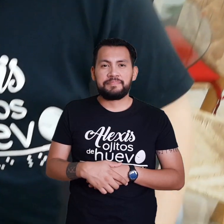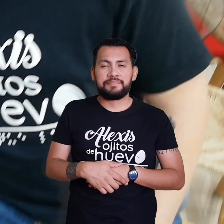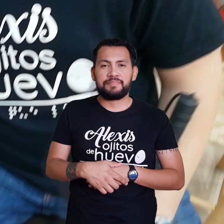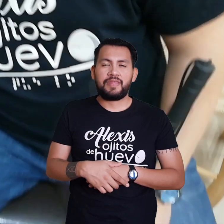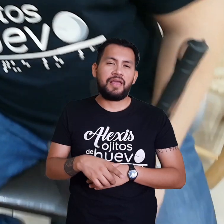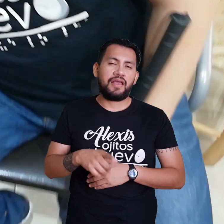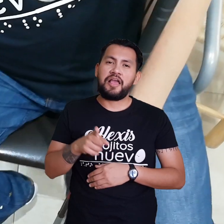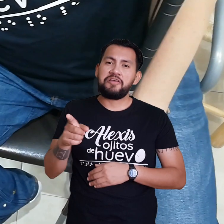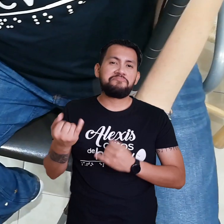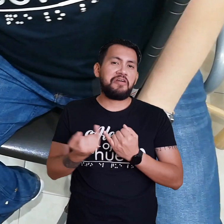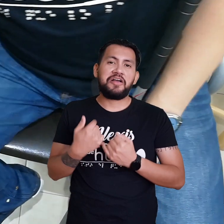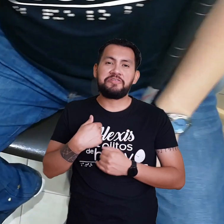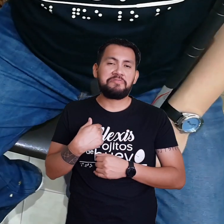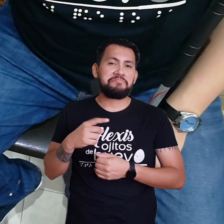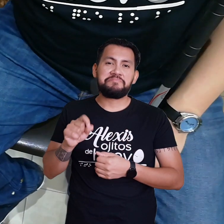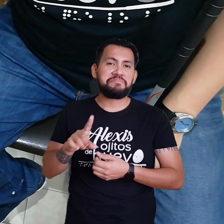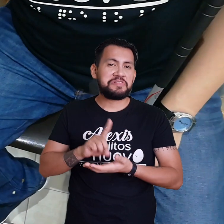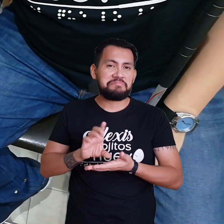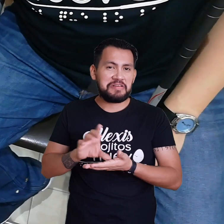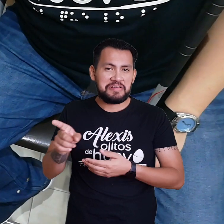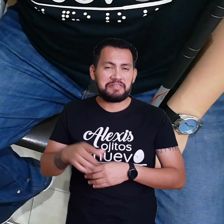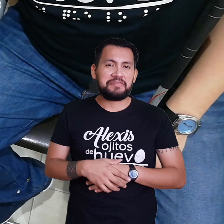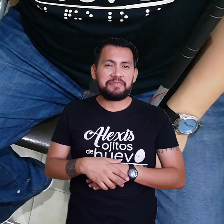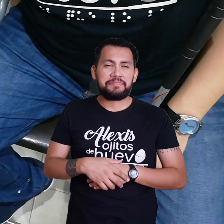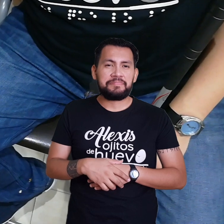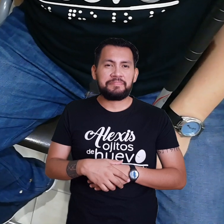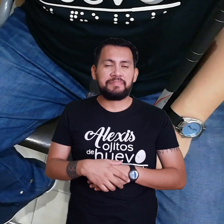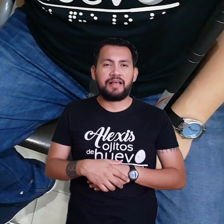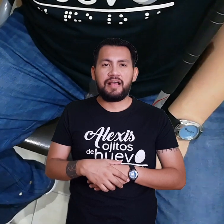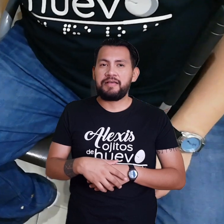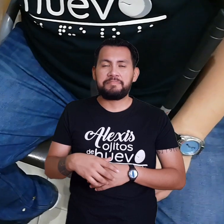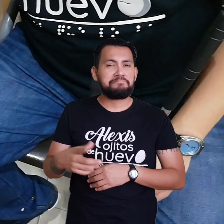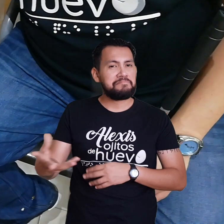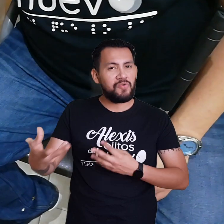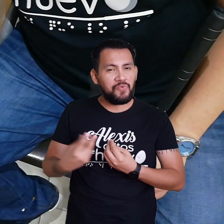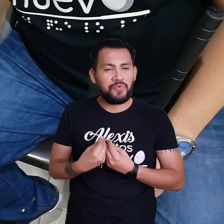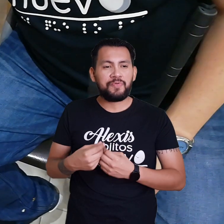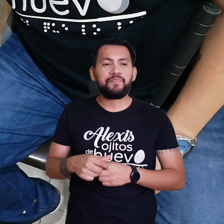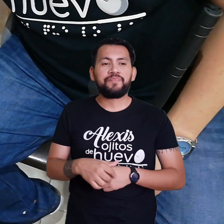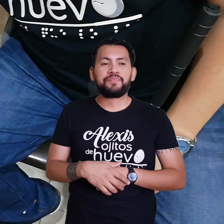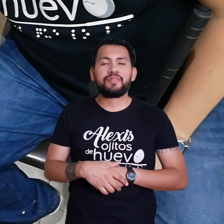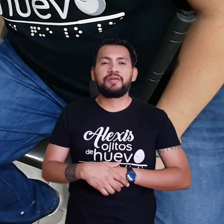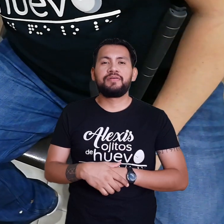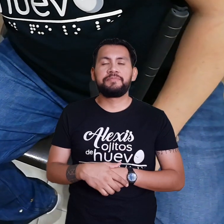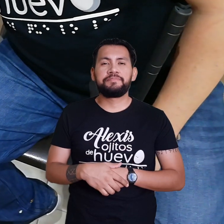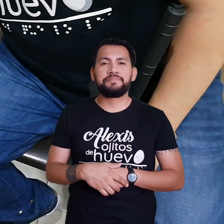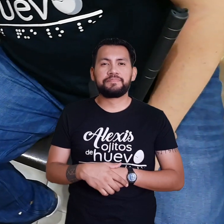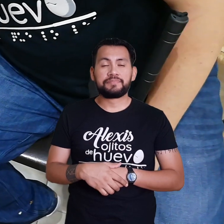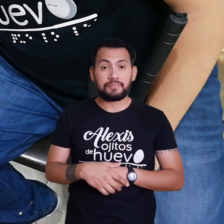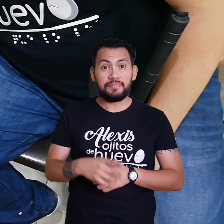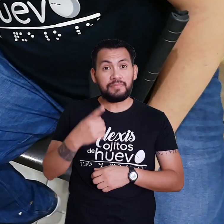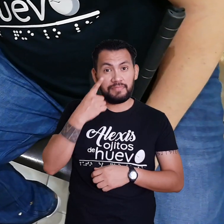Ven Ven Está discapacita Igual que yo Ven Ven Pero